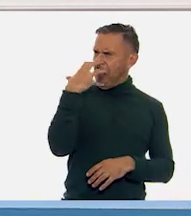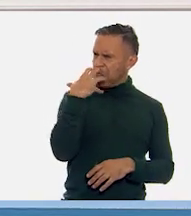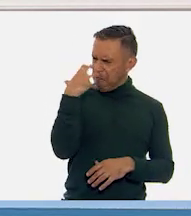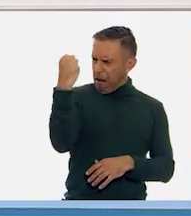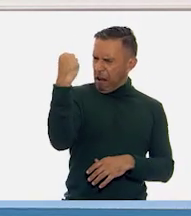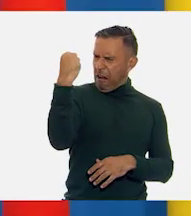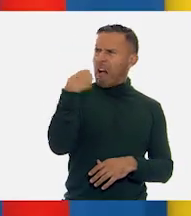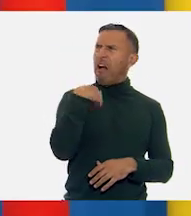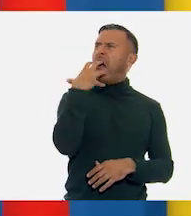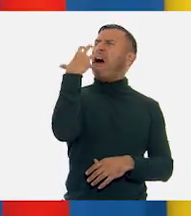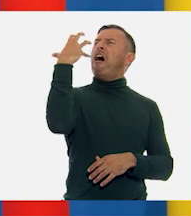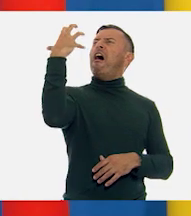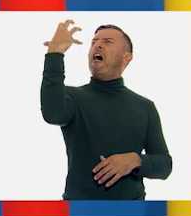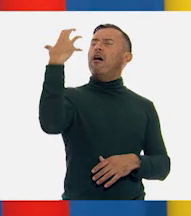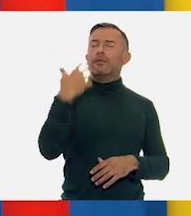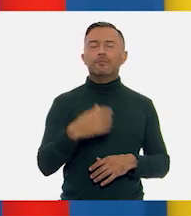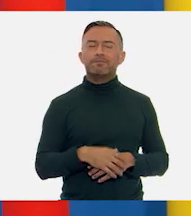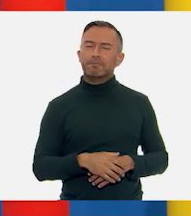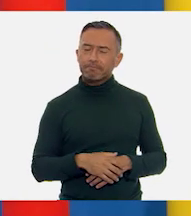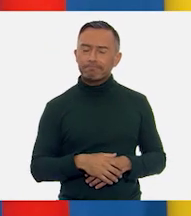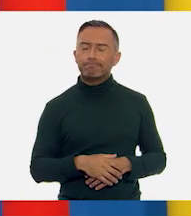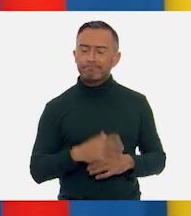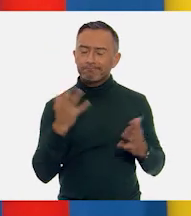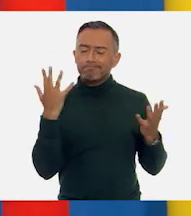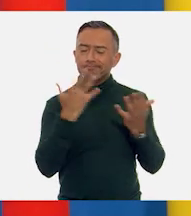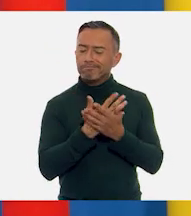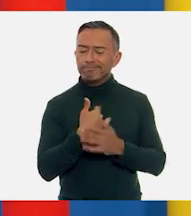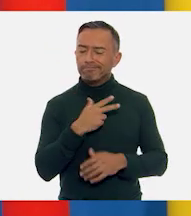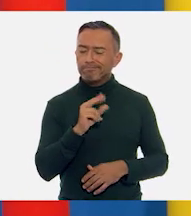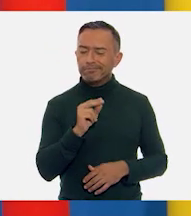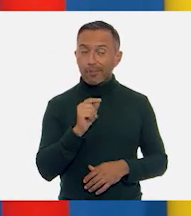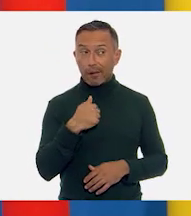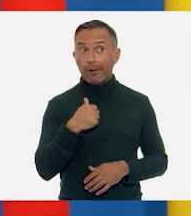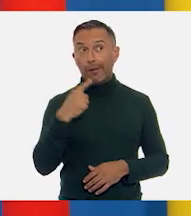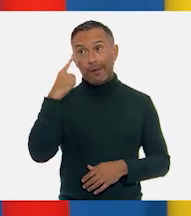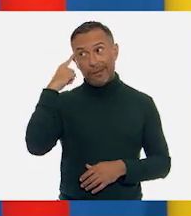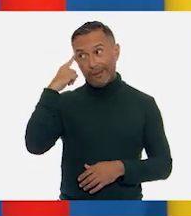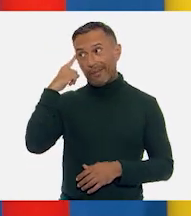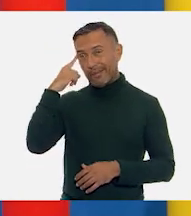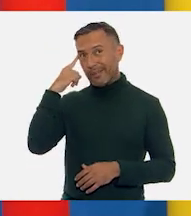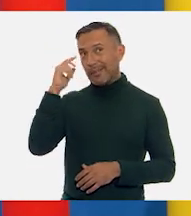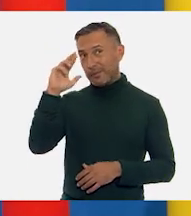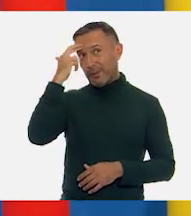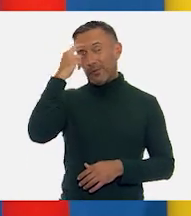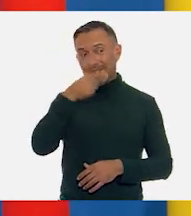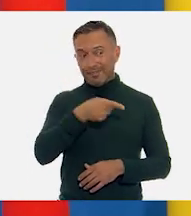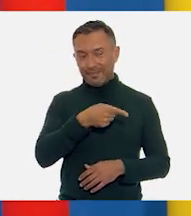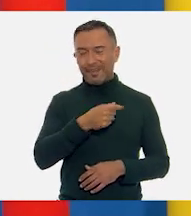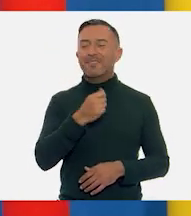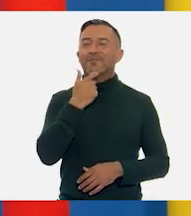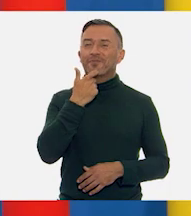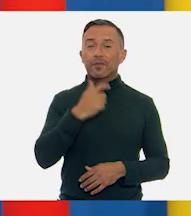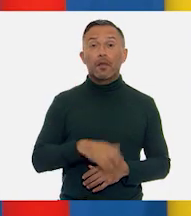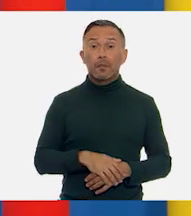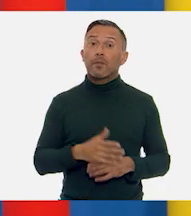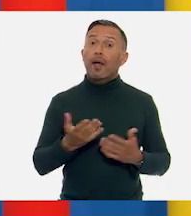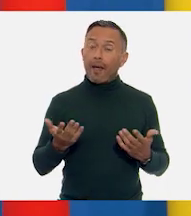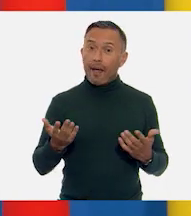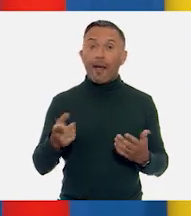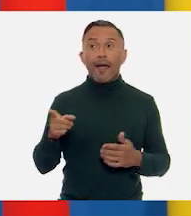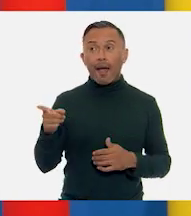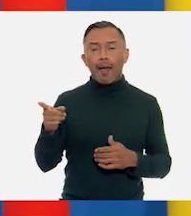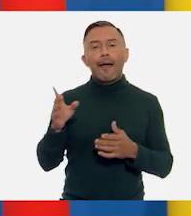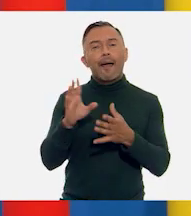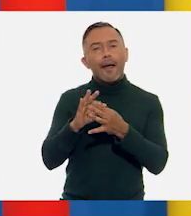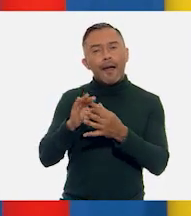alta. Ajá, me recuerda a alguien, no sé quién. Mira, bueno, lo bueno es que al final pues comprendió el